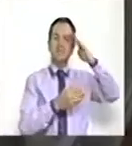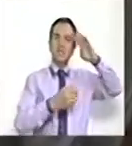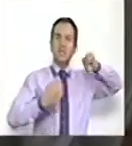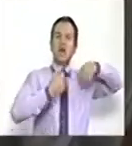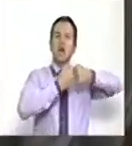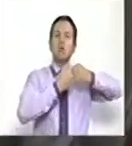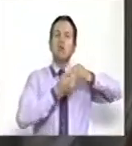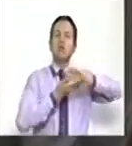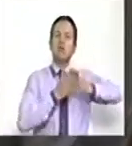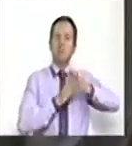Muchas gracias, señor presidente. Gracias.